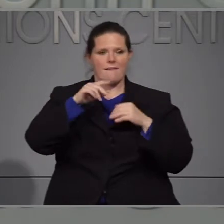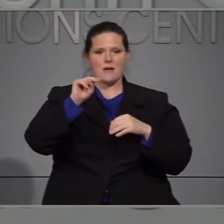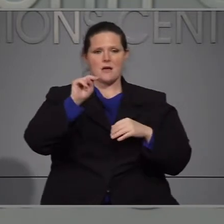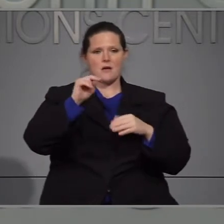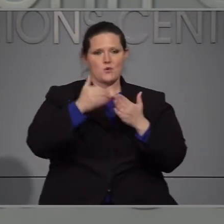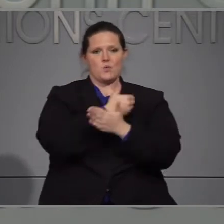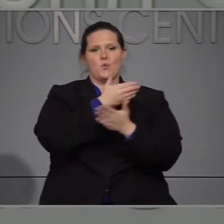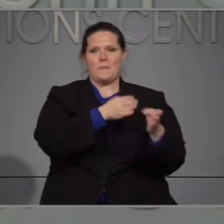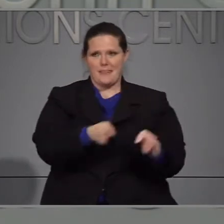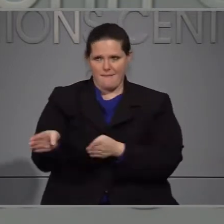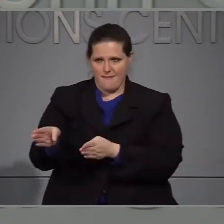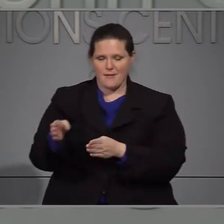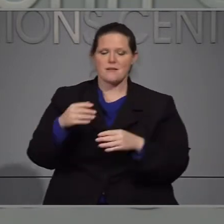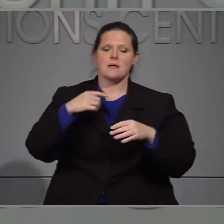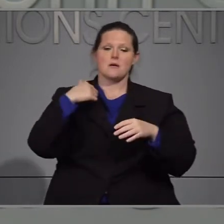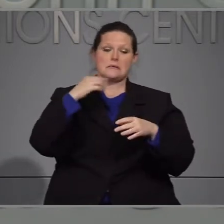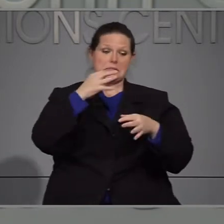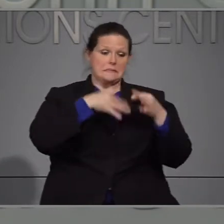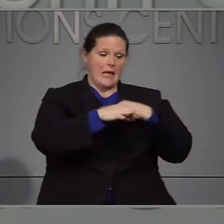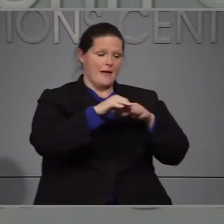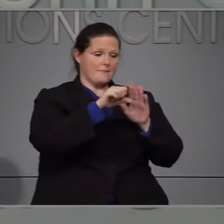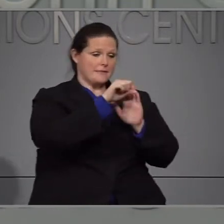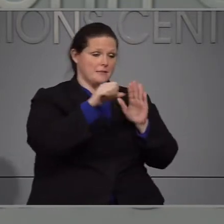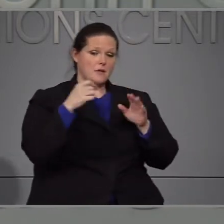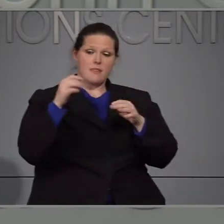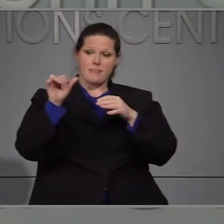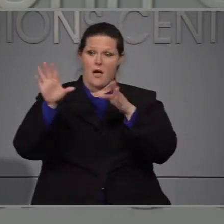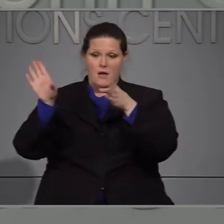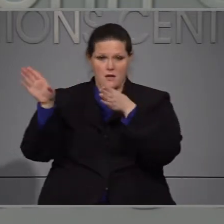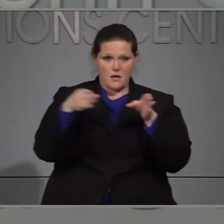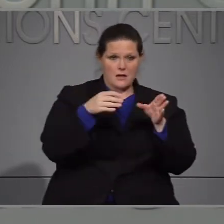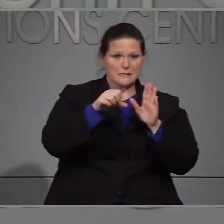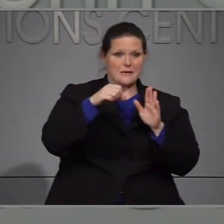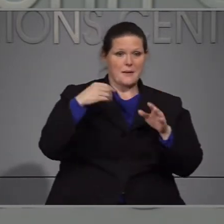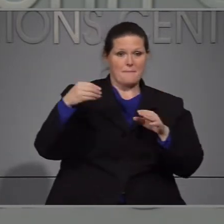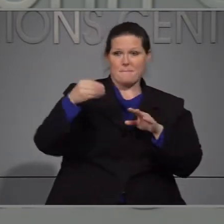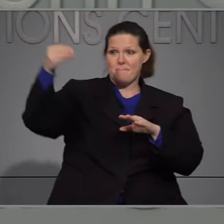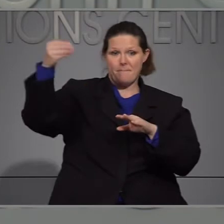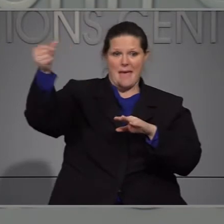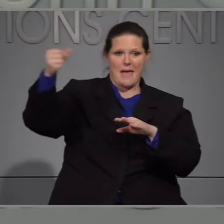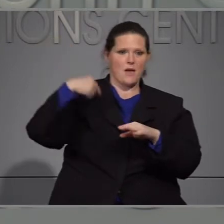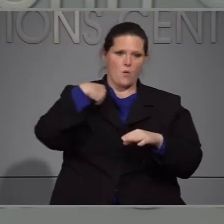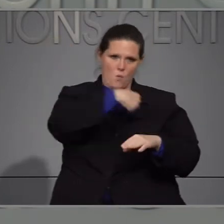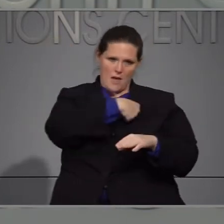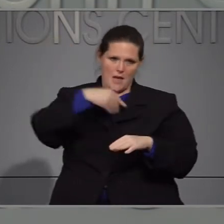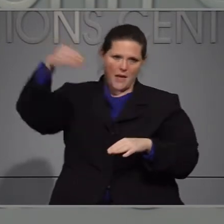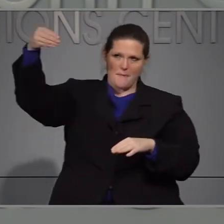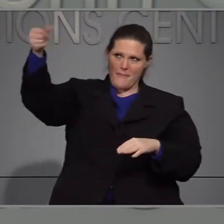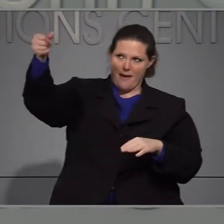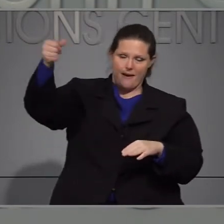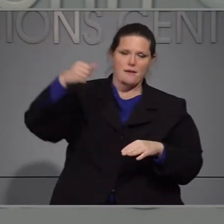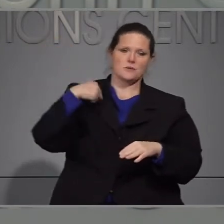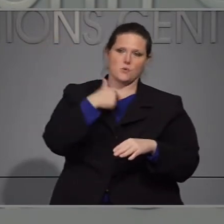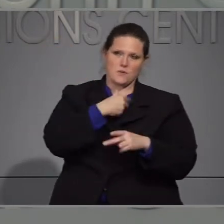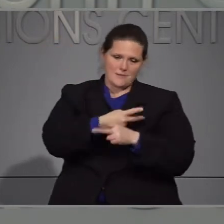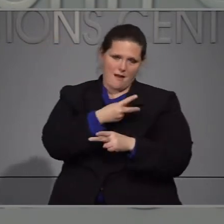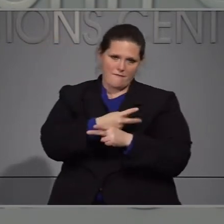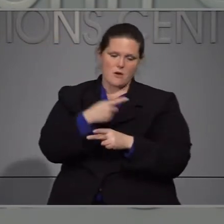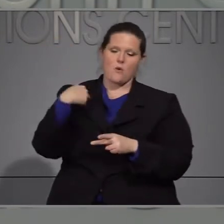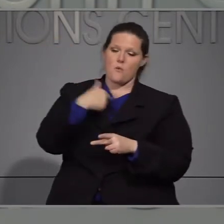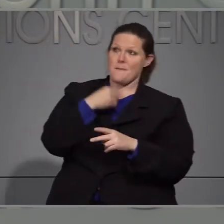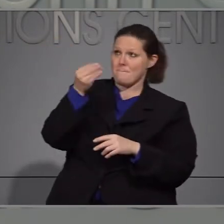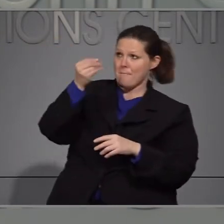el estado de albergue no congregado y al hacer este cambio va a ayudar a que la administración de